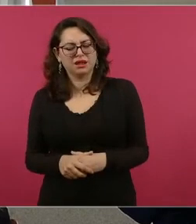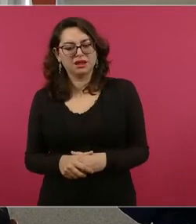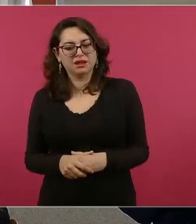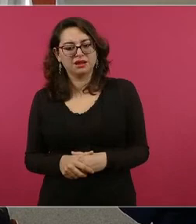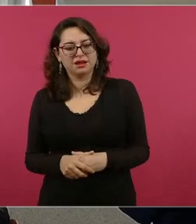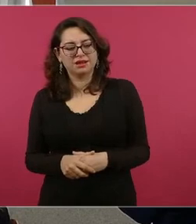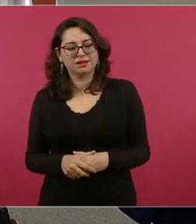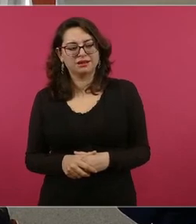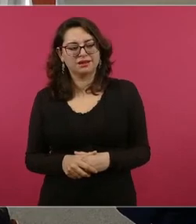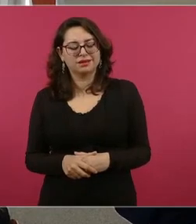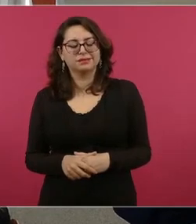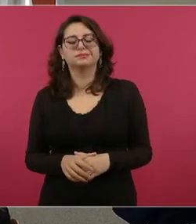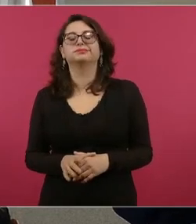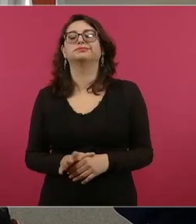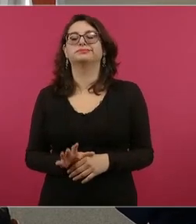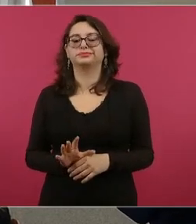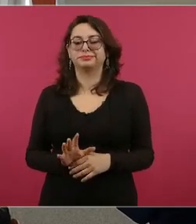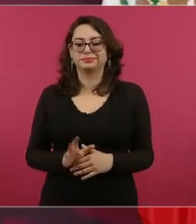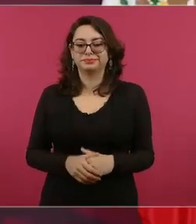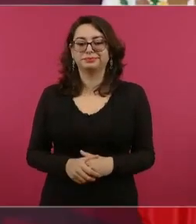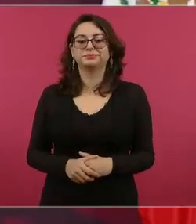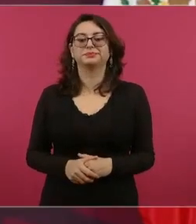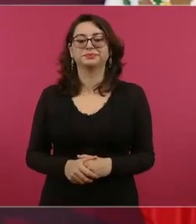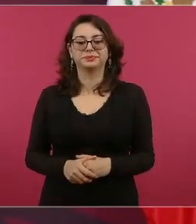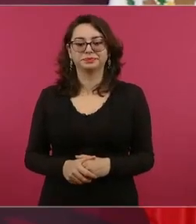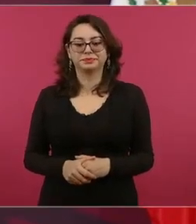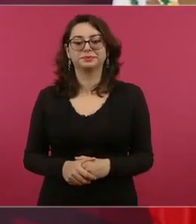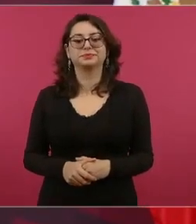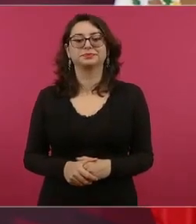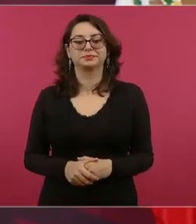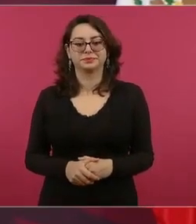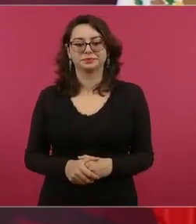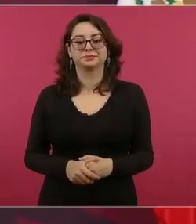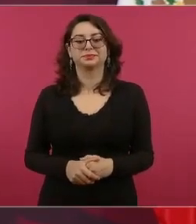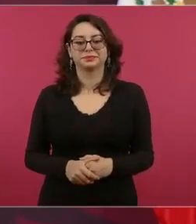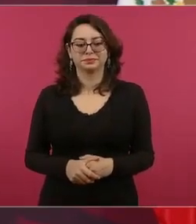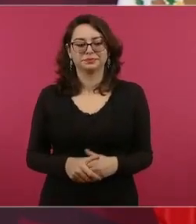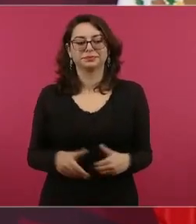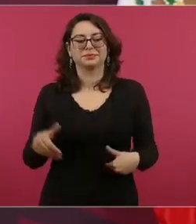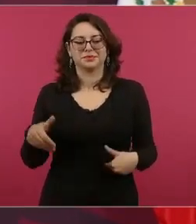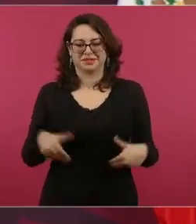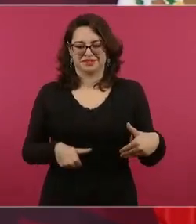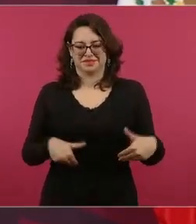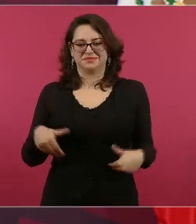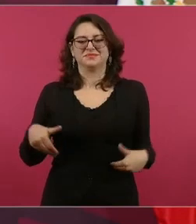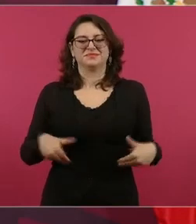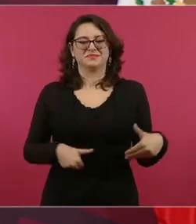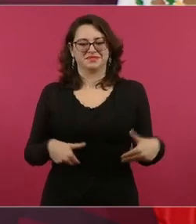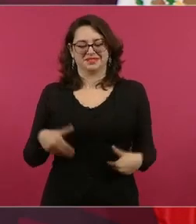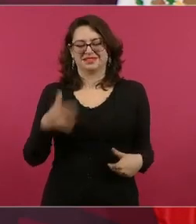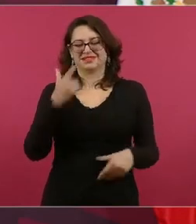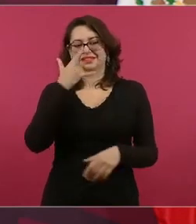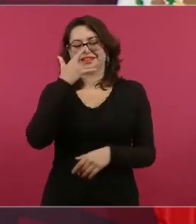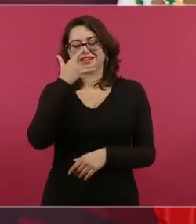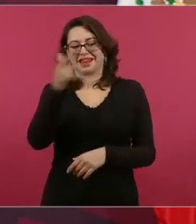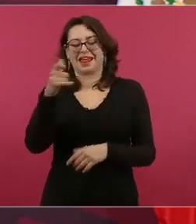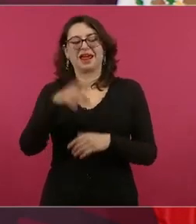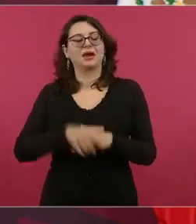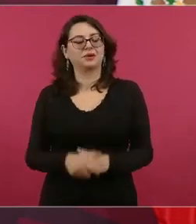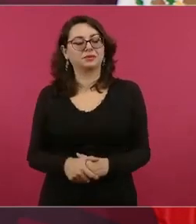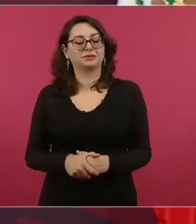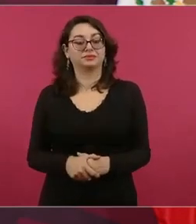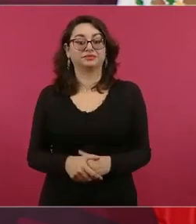Nada más que les molesta. Se imaginan, si ellos hicieran los libros,